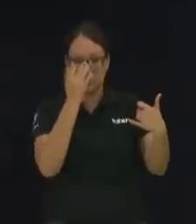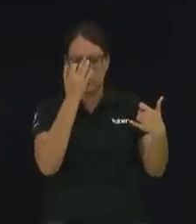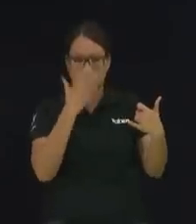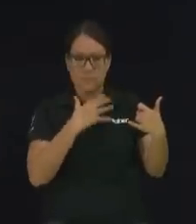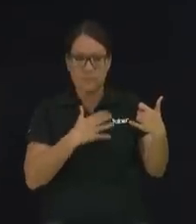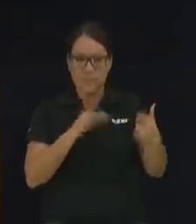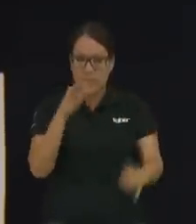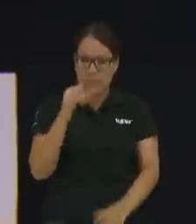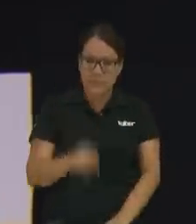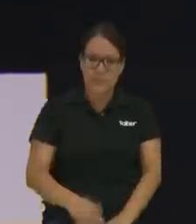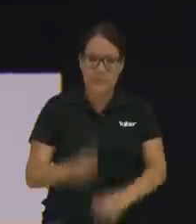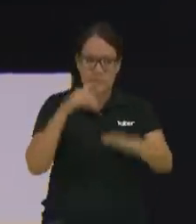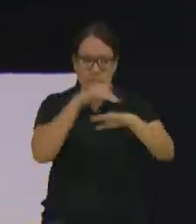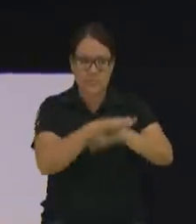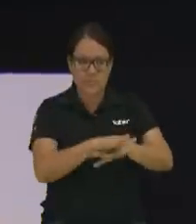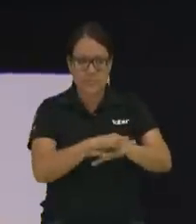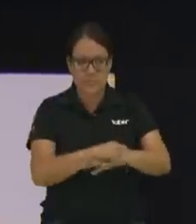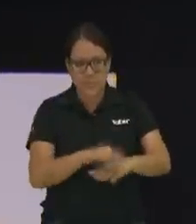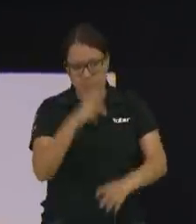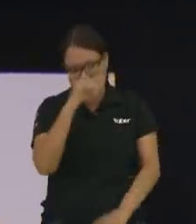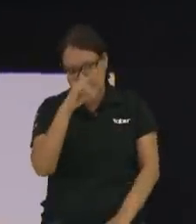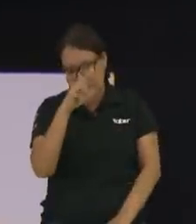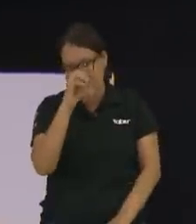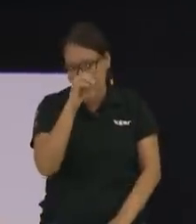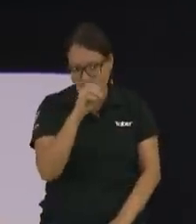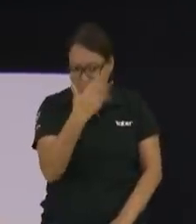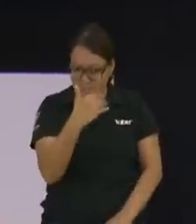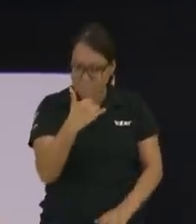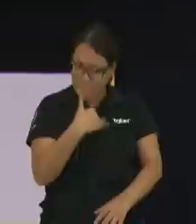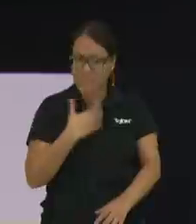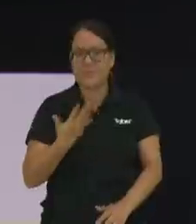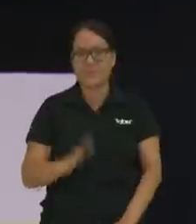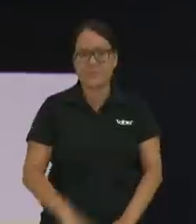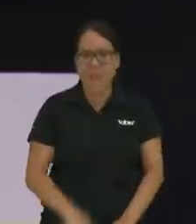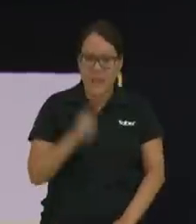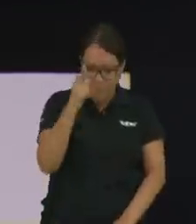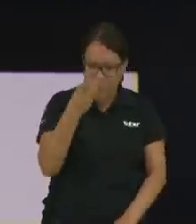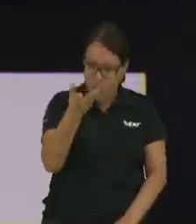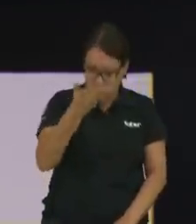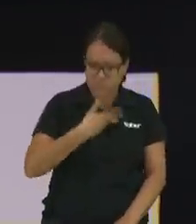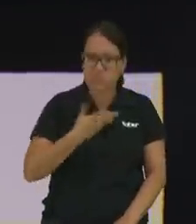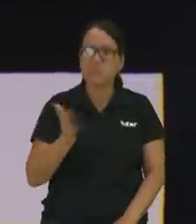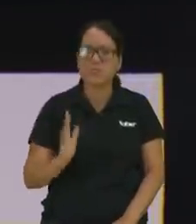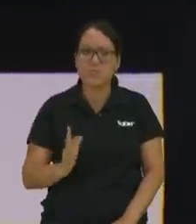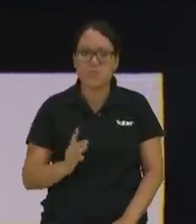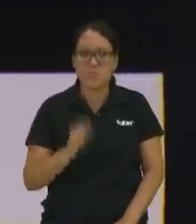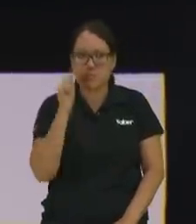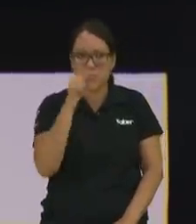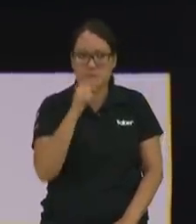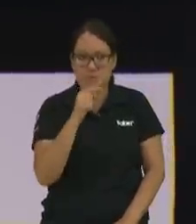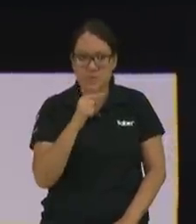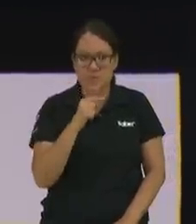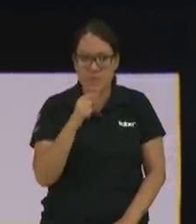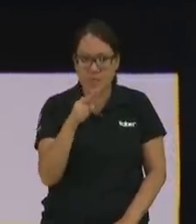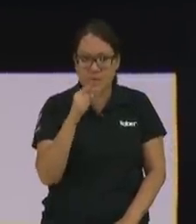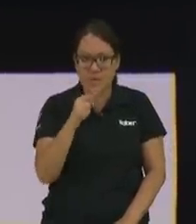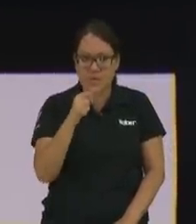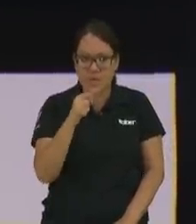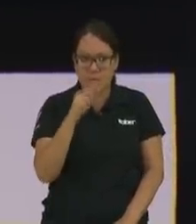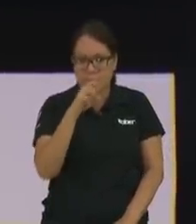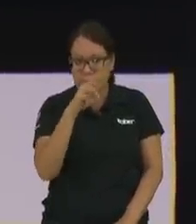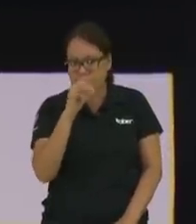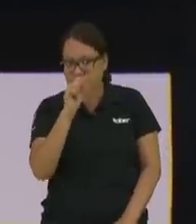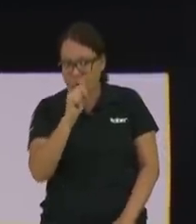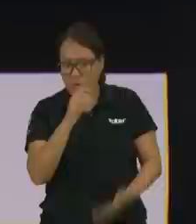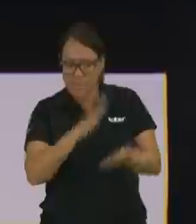hey pasame mi chivo wallet hey vos me debes tanto y ahí van las palabras para arriba primero vos me debes